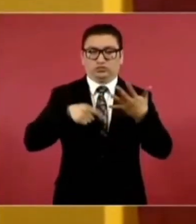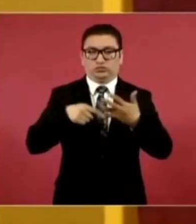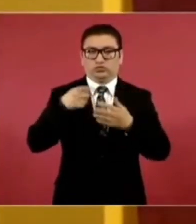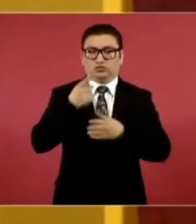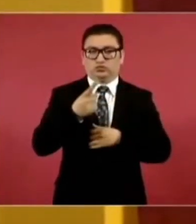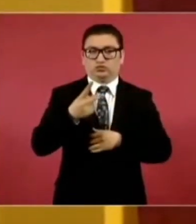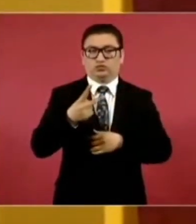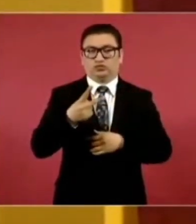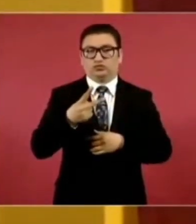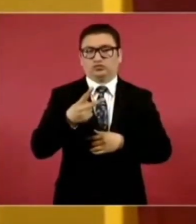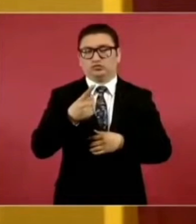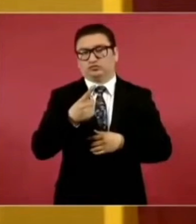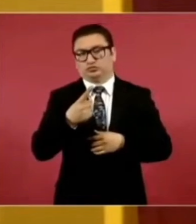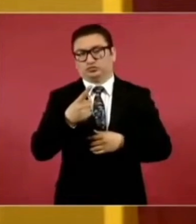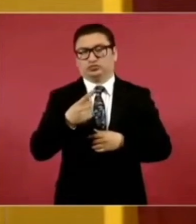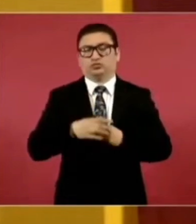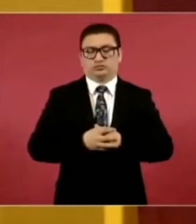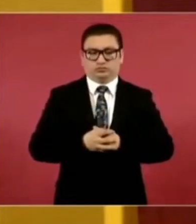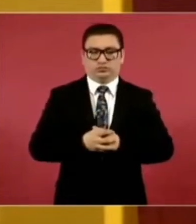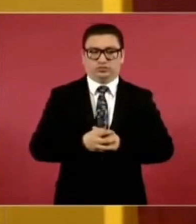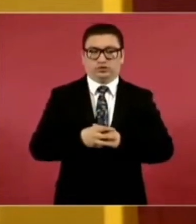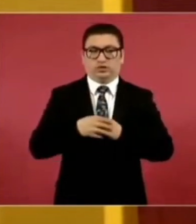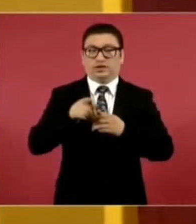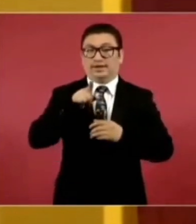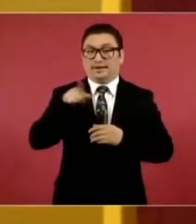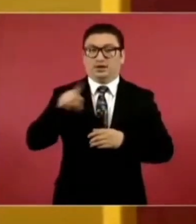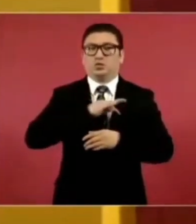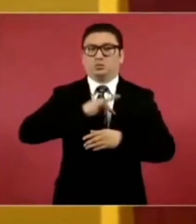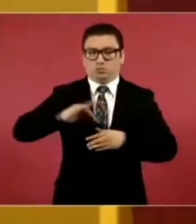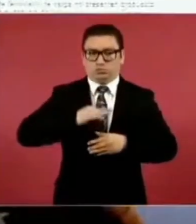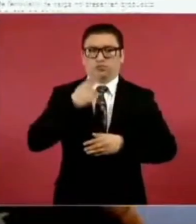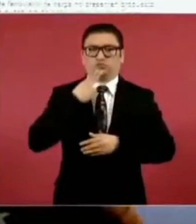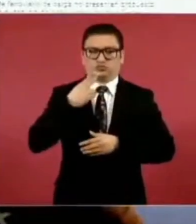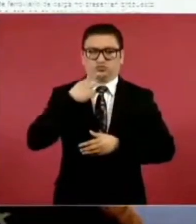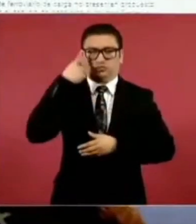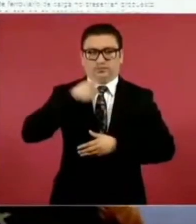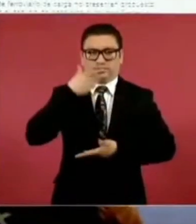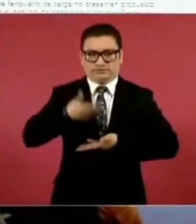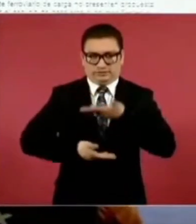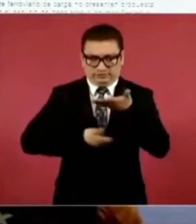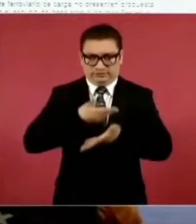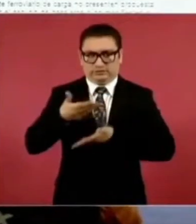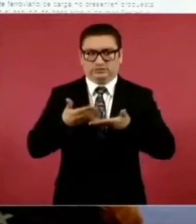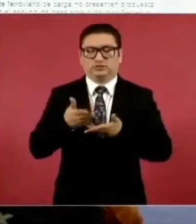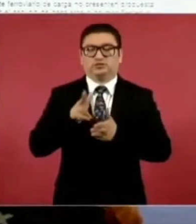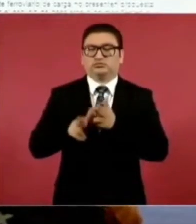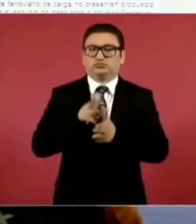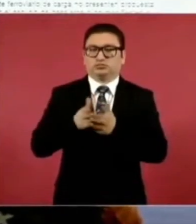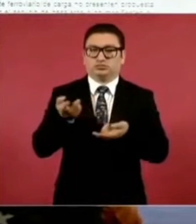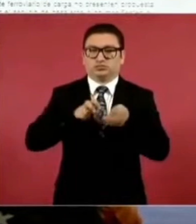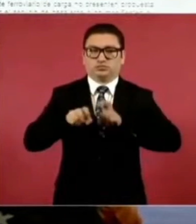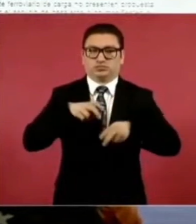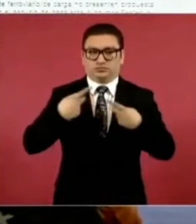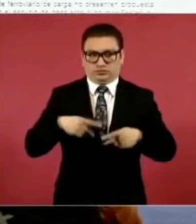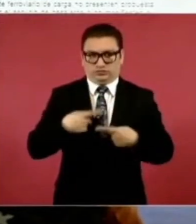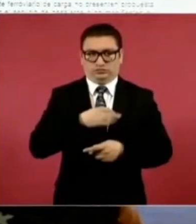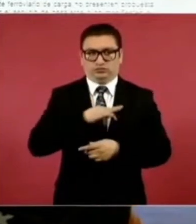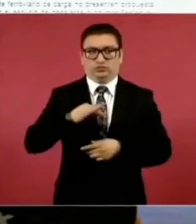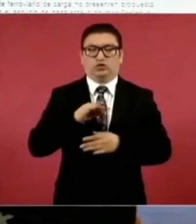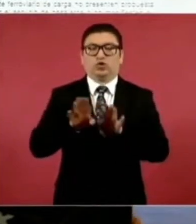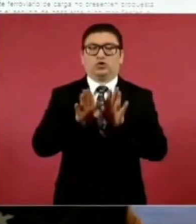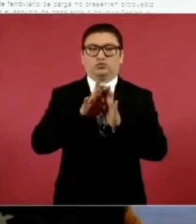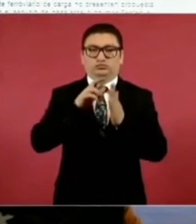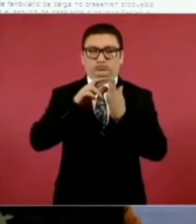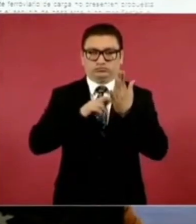121 estos presten servicio público de transporte ferroviario en los siguientes términos